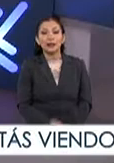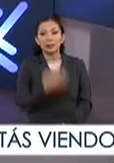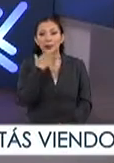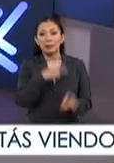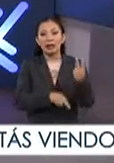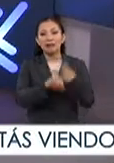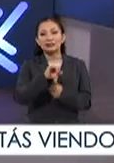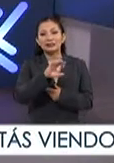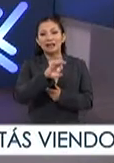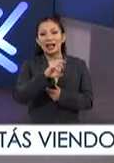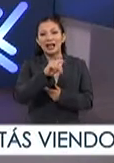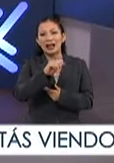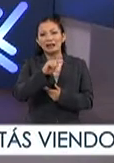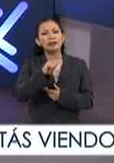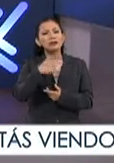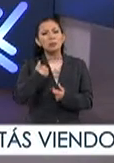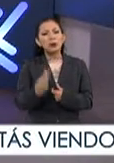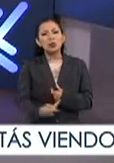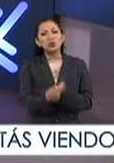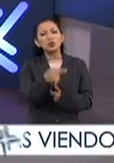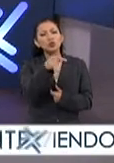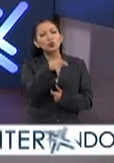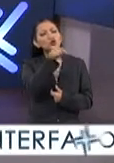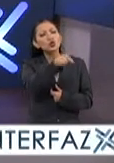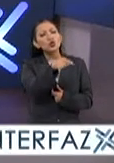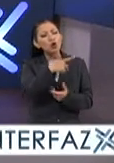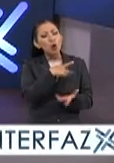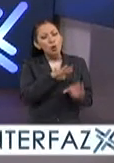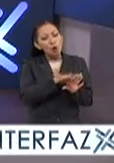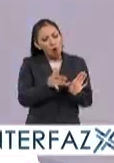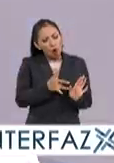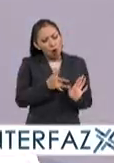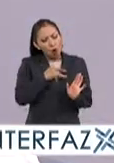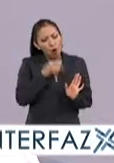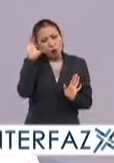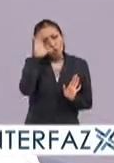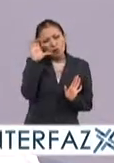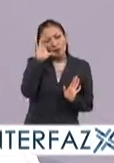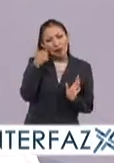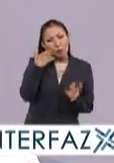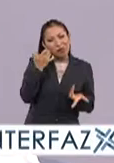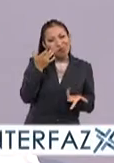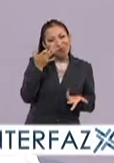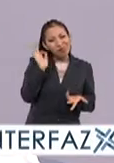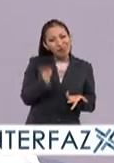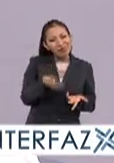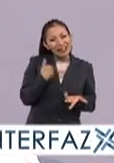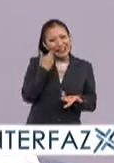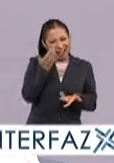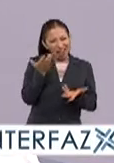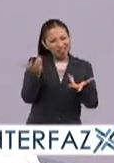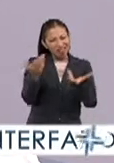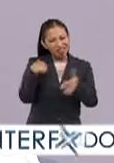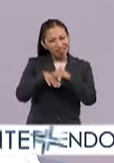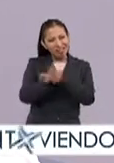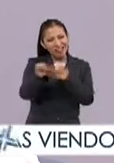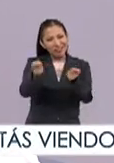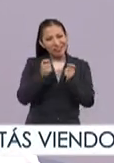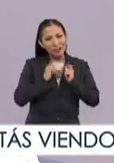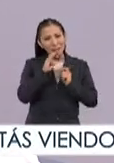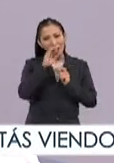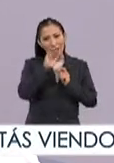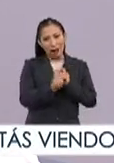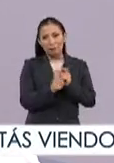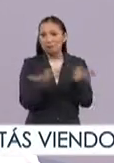Bienvenidas, Scarlett. Yo quisiera preguntarte, ¿cómo surgió en ti esta curiosidad, estas ganas de acceder a una oportunidad